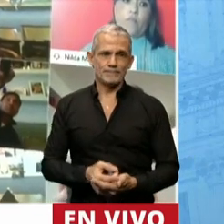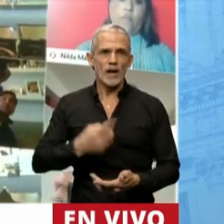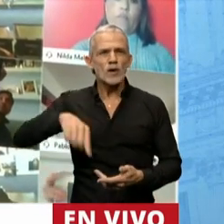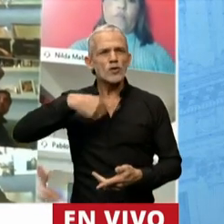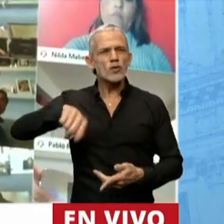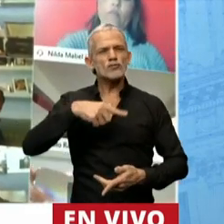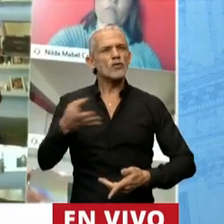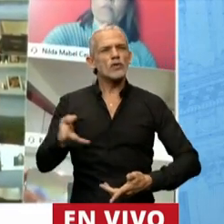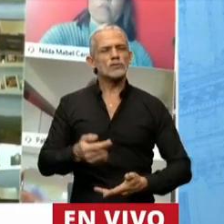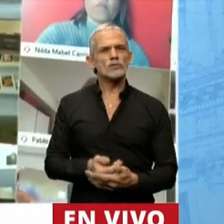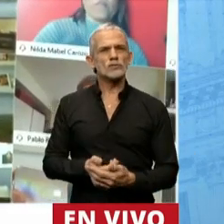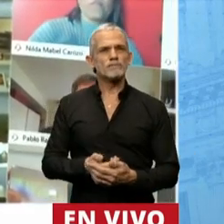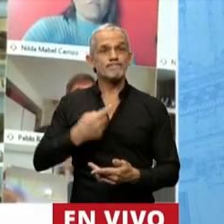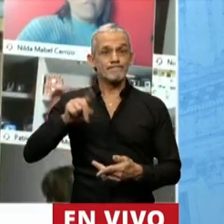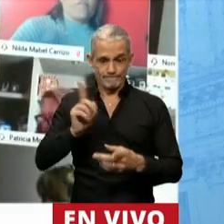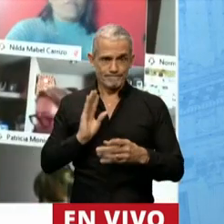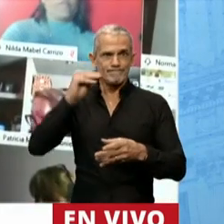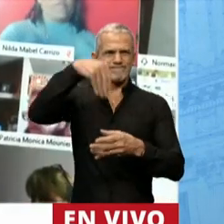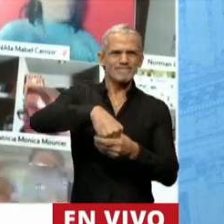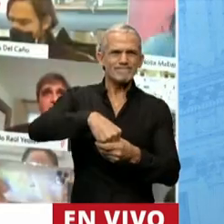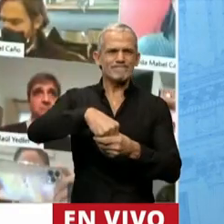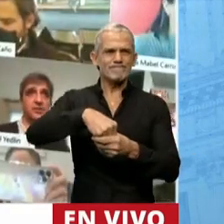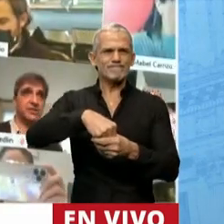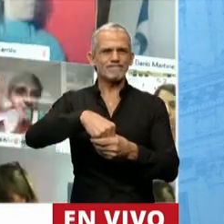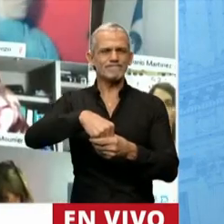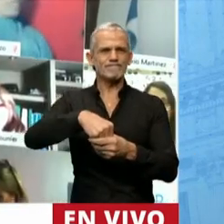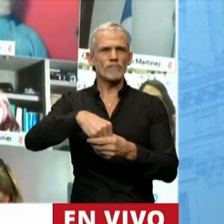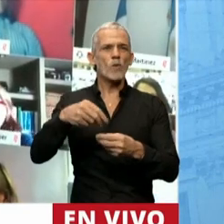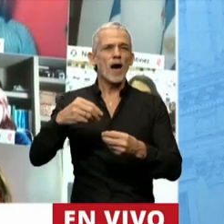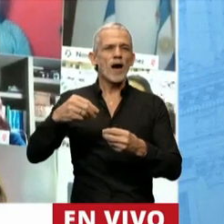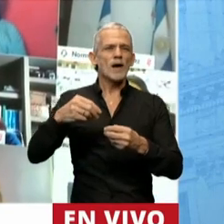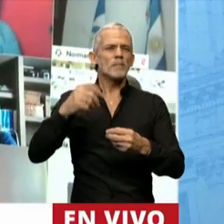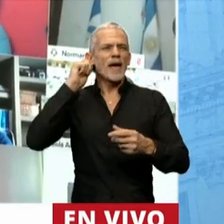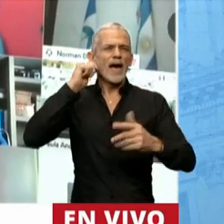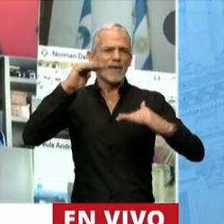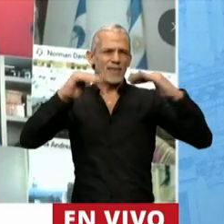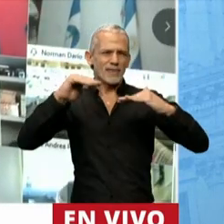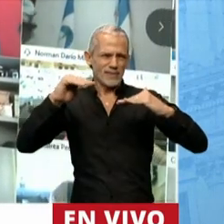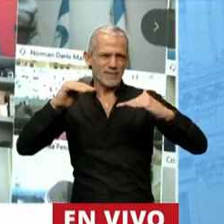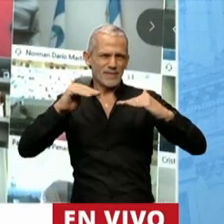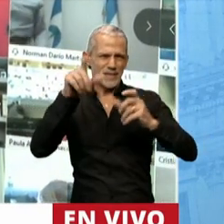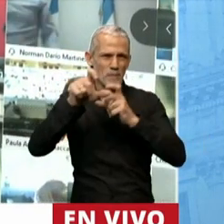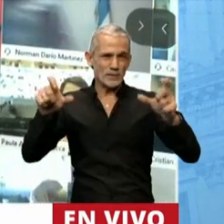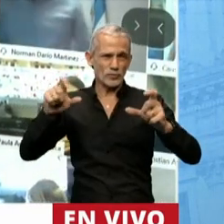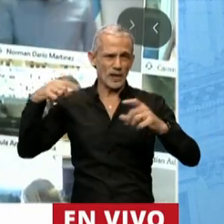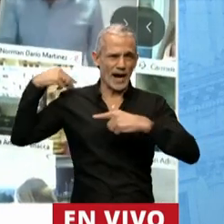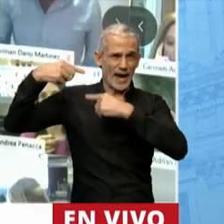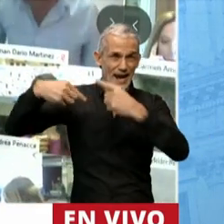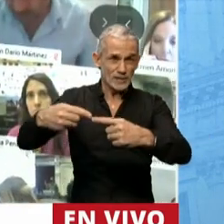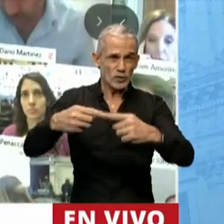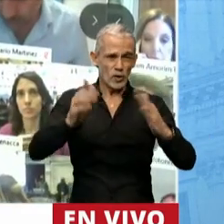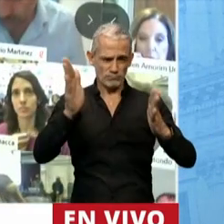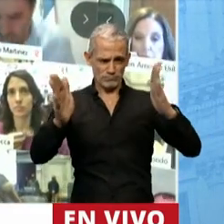Nosotros somos parte de una generación que está